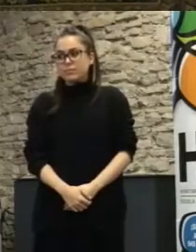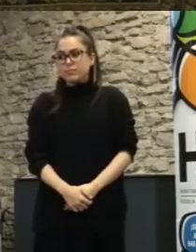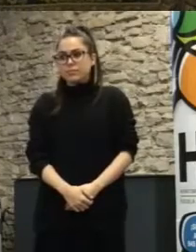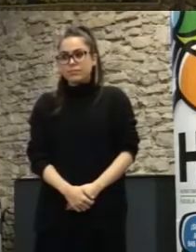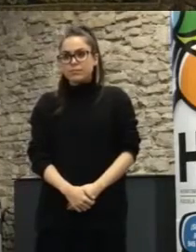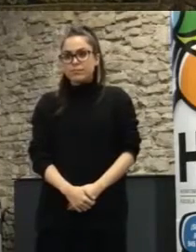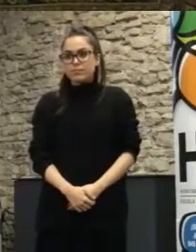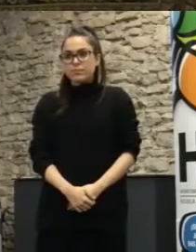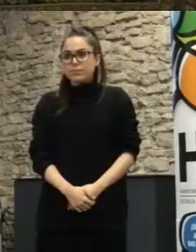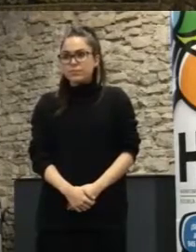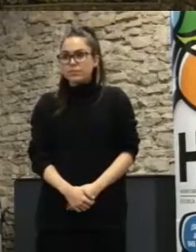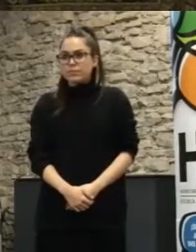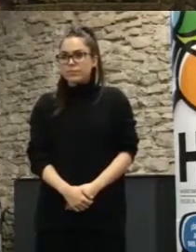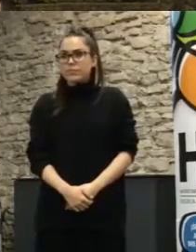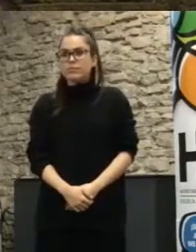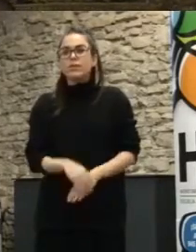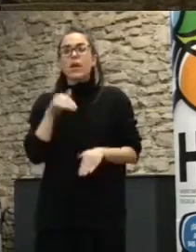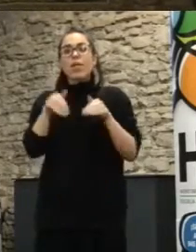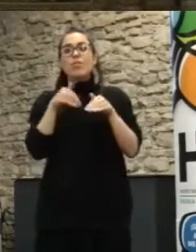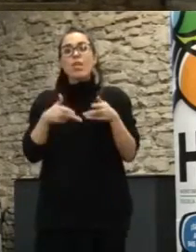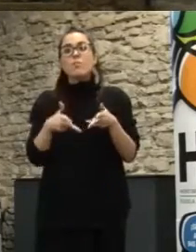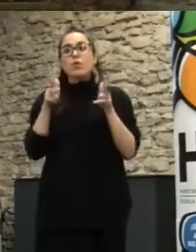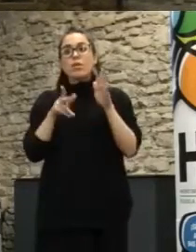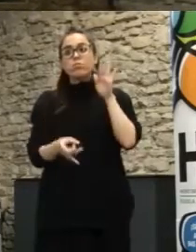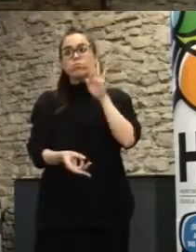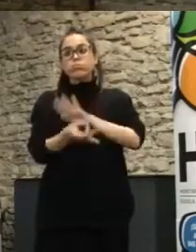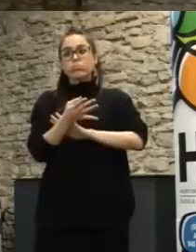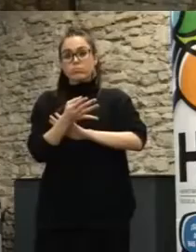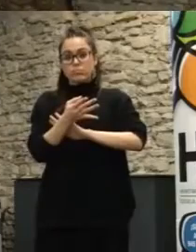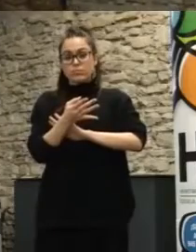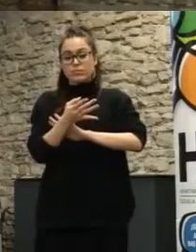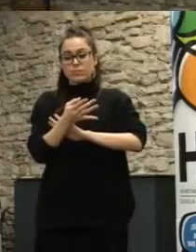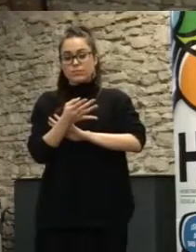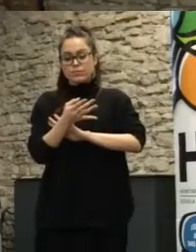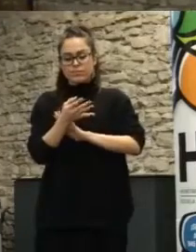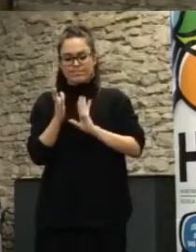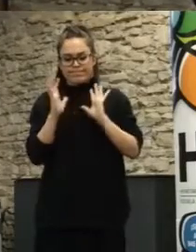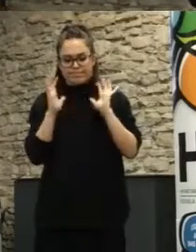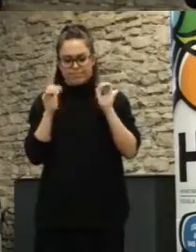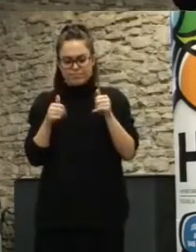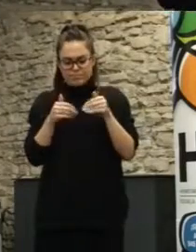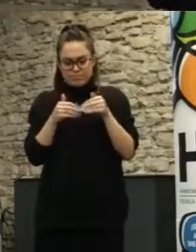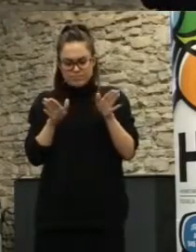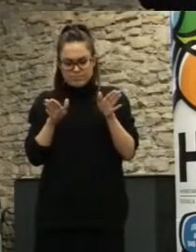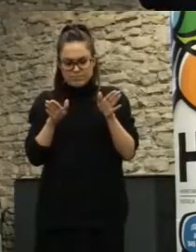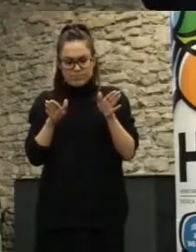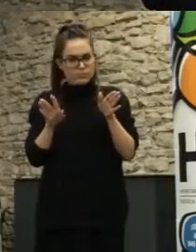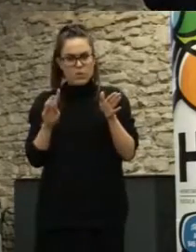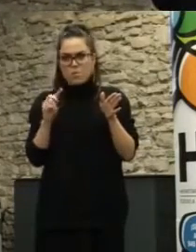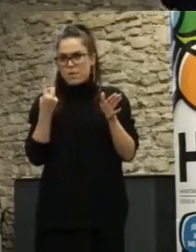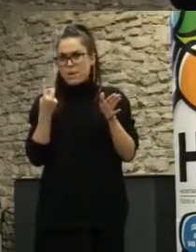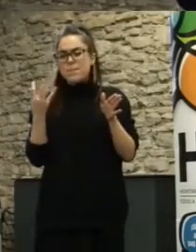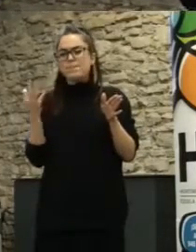Cuando llega, con la llegada de la democracia, quizás lo primero que había que hacer era dar